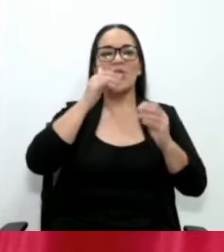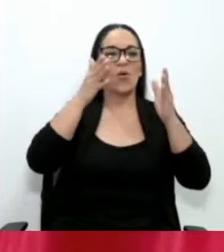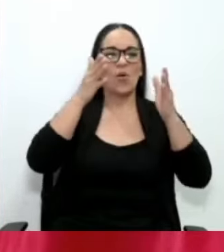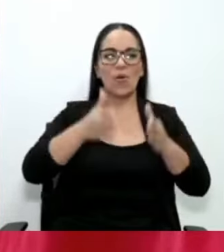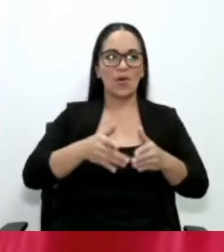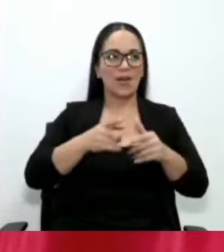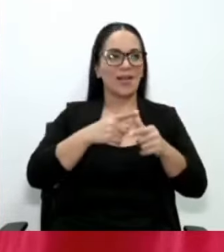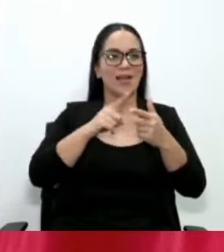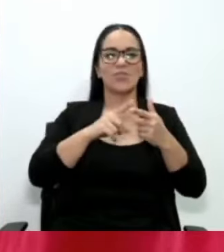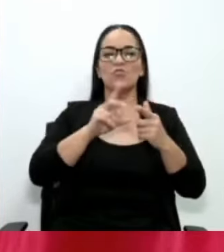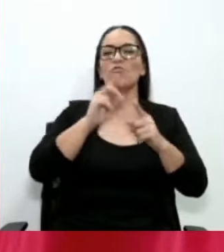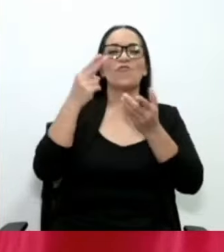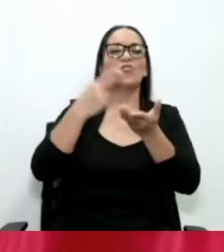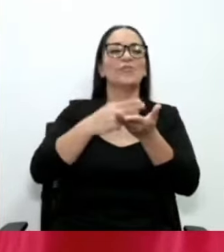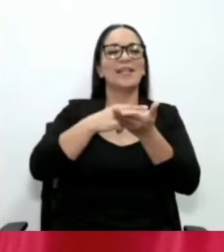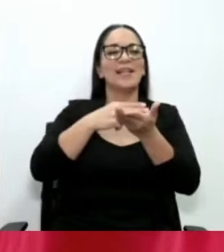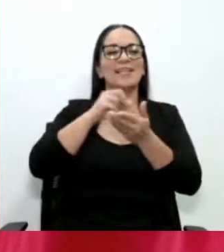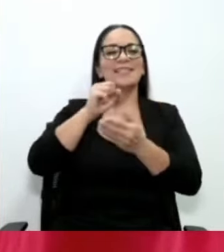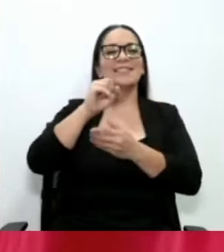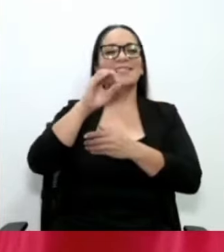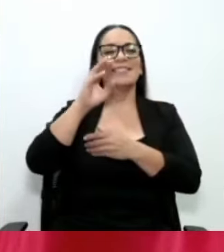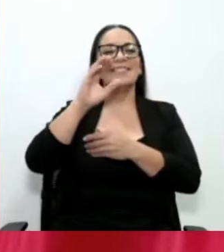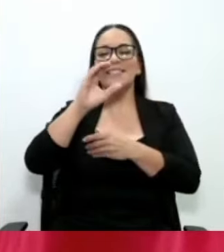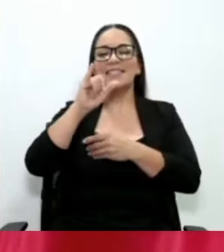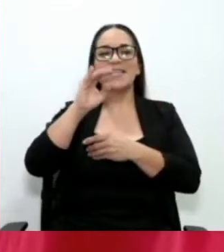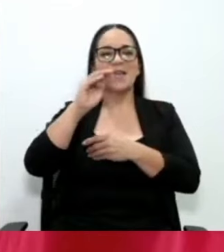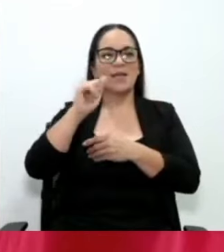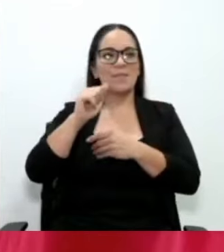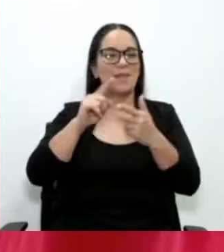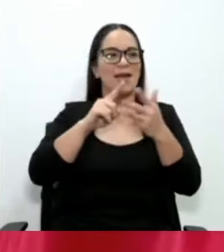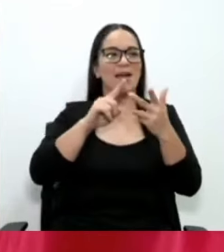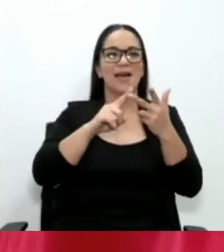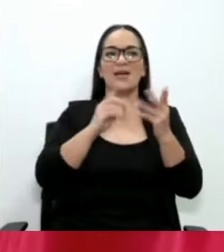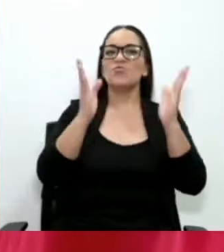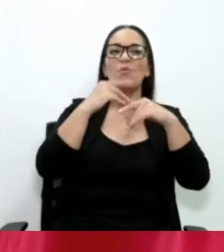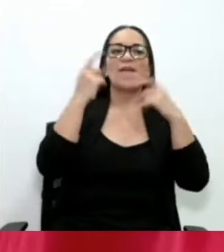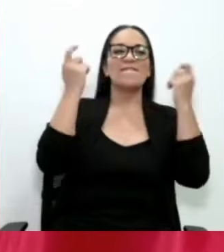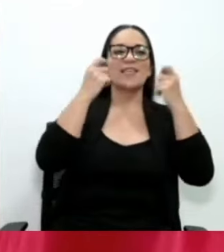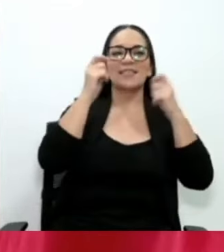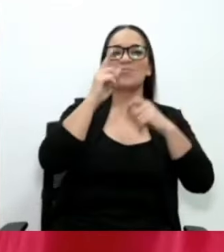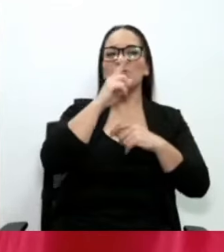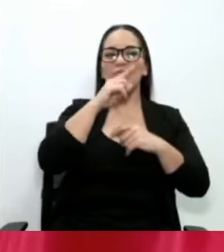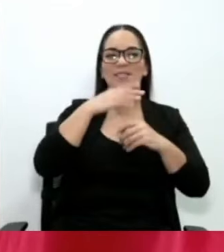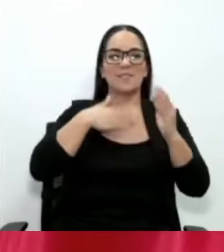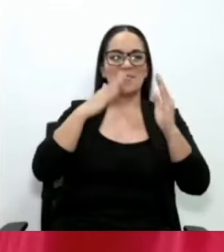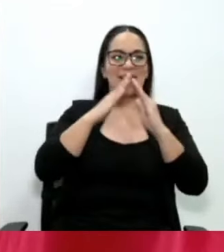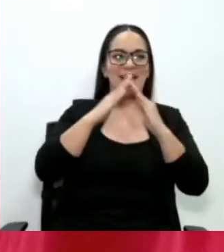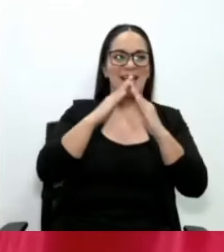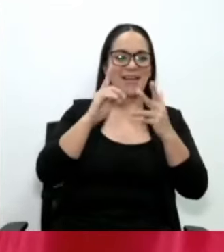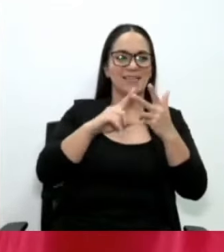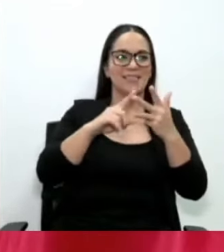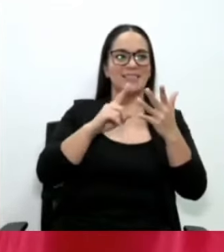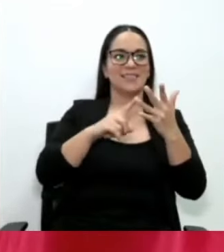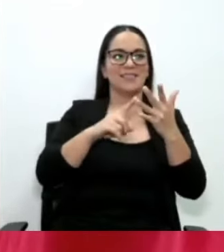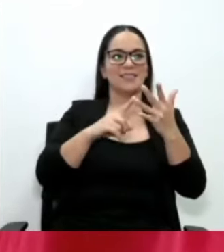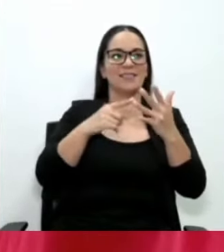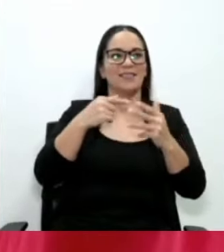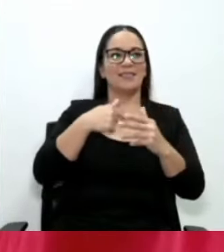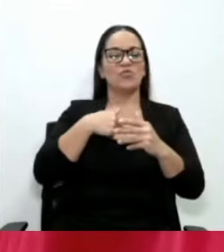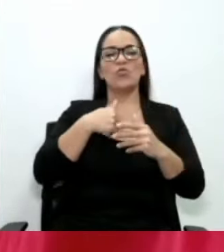el cima. No, no hay fiestas con prostitutas en mi casa. No, no tengo mal aliento.